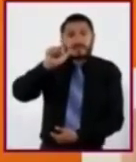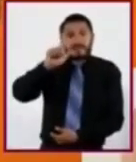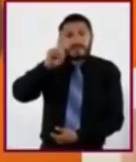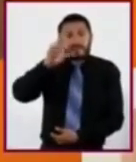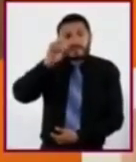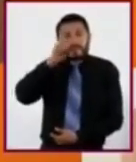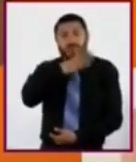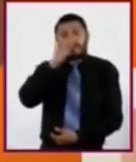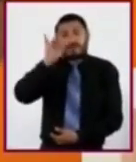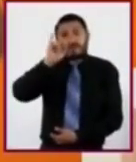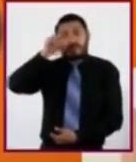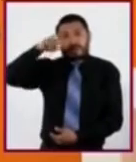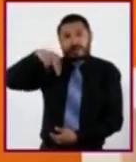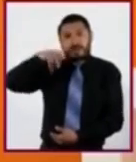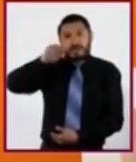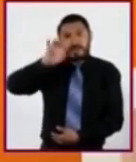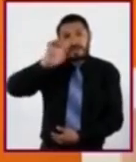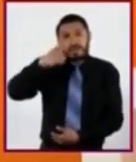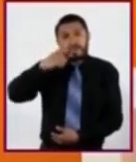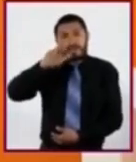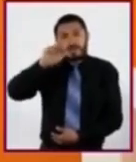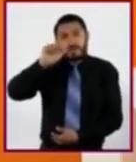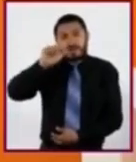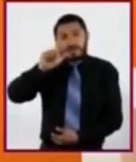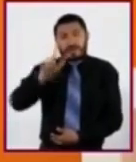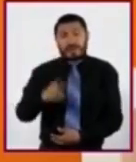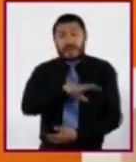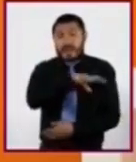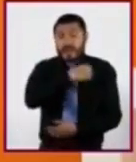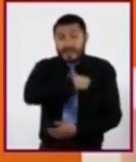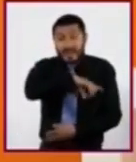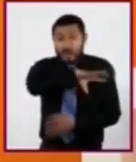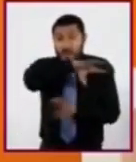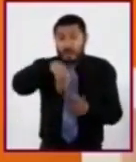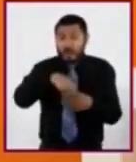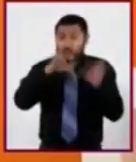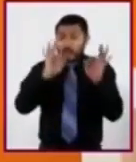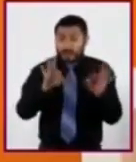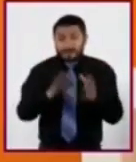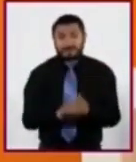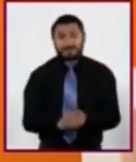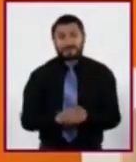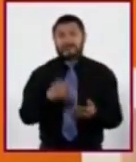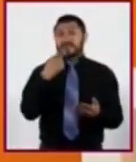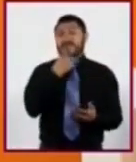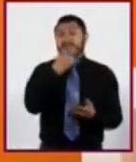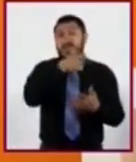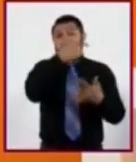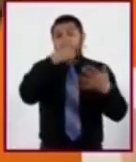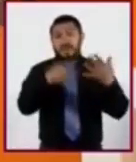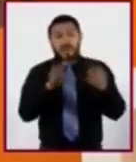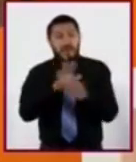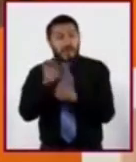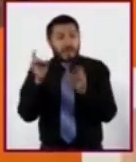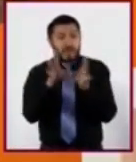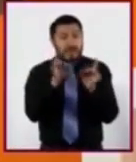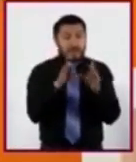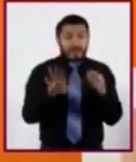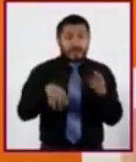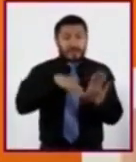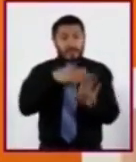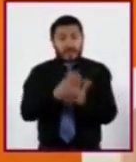Mencionamos los riesgos que, según la OMS, afectan más el desarrollo de las personas en la